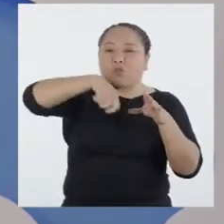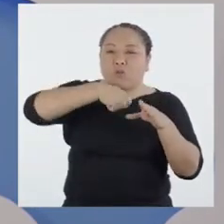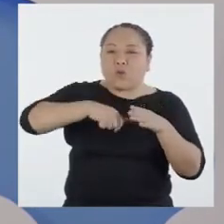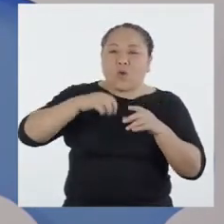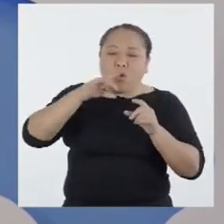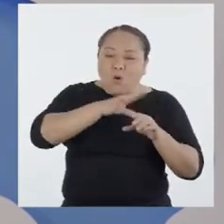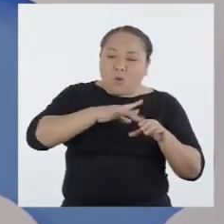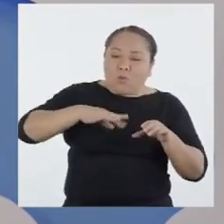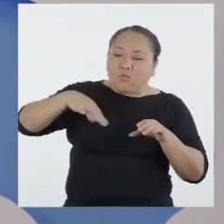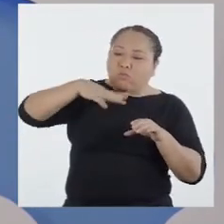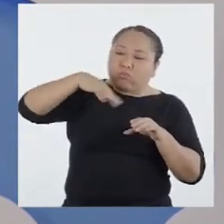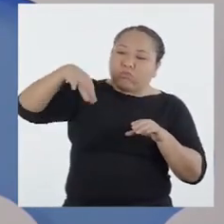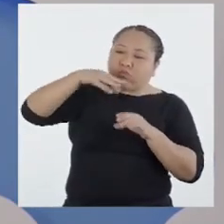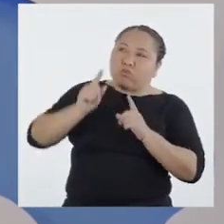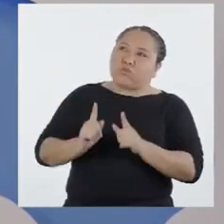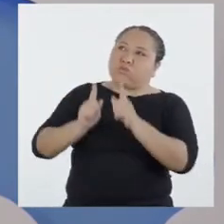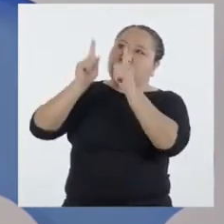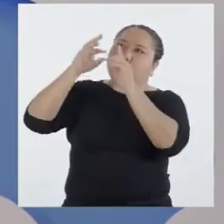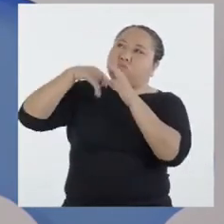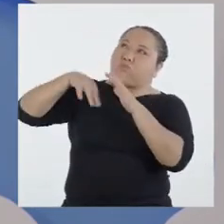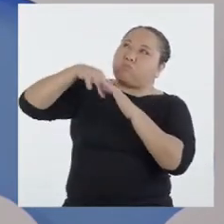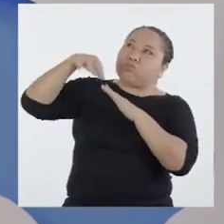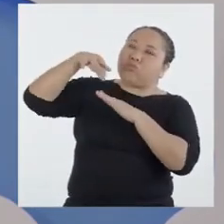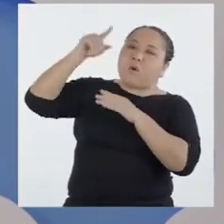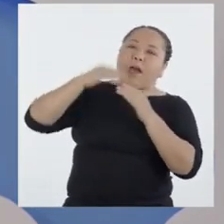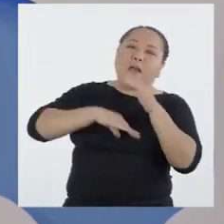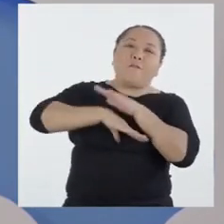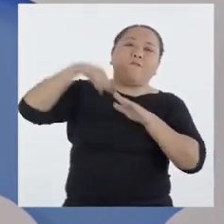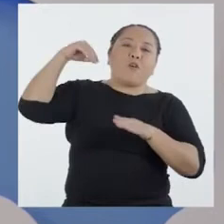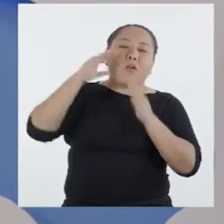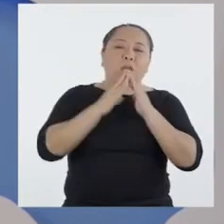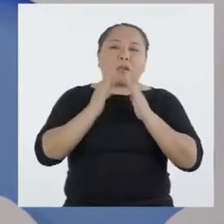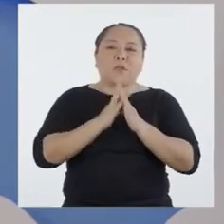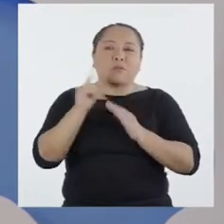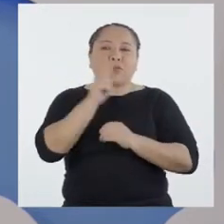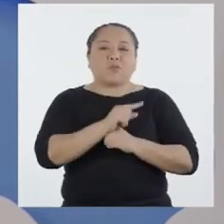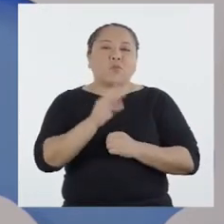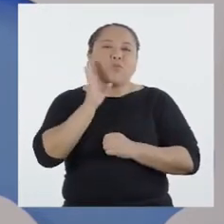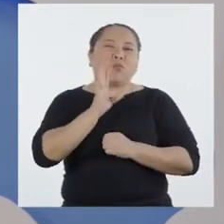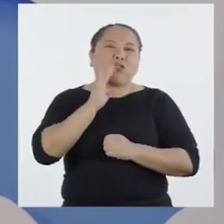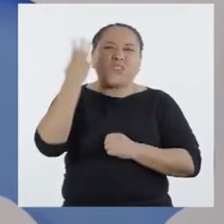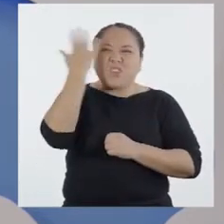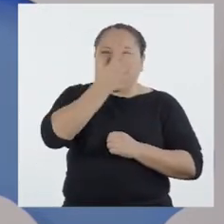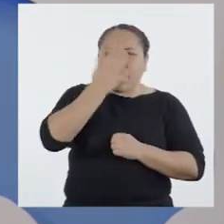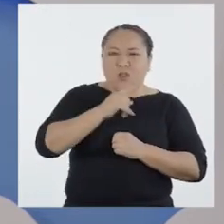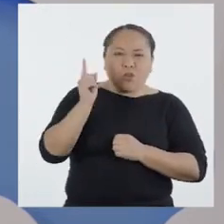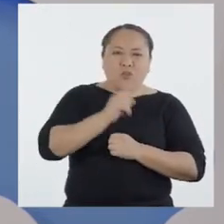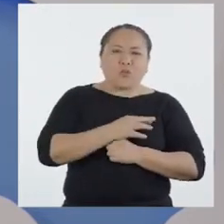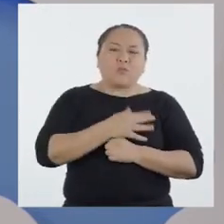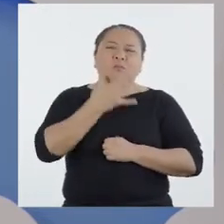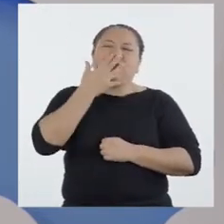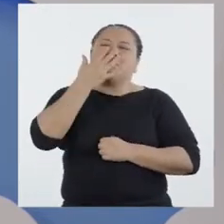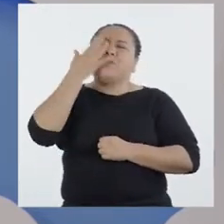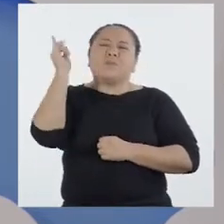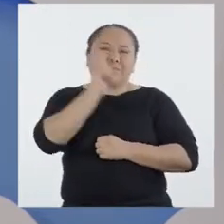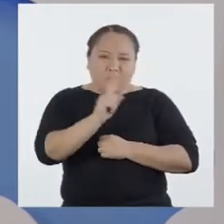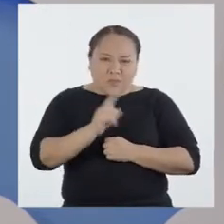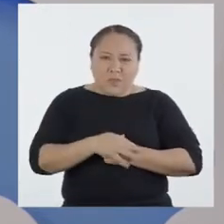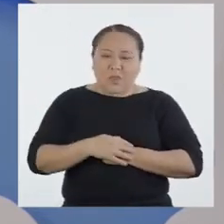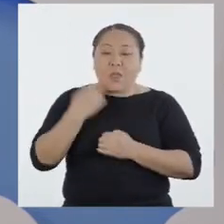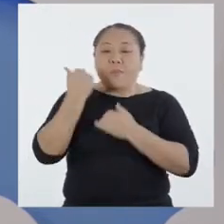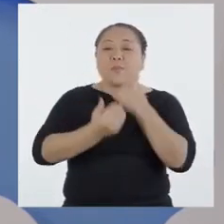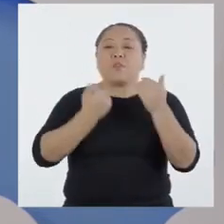dirija el humo por la chimenea al exterior de la vivienda. Que no bote un humo negro ni con olor.